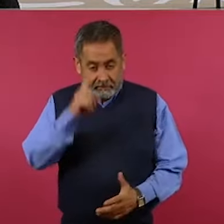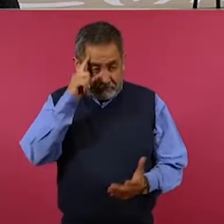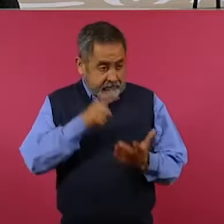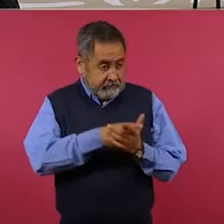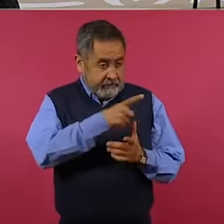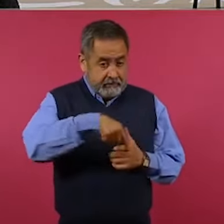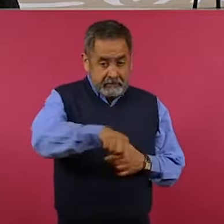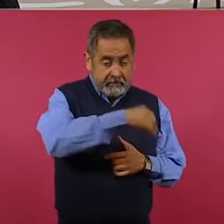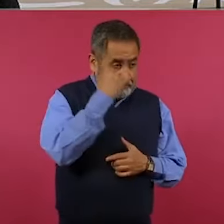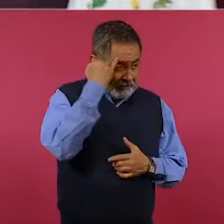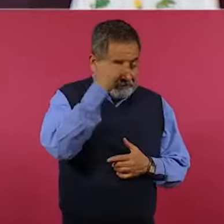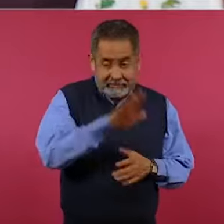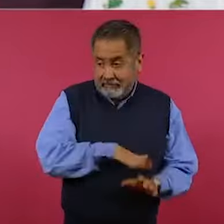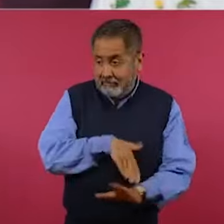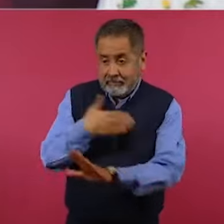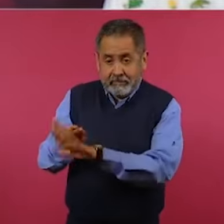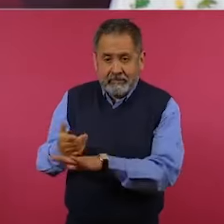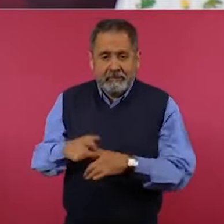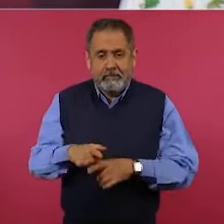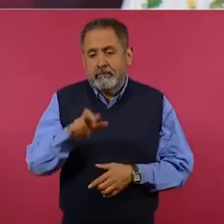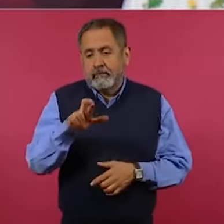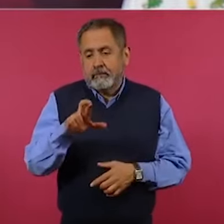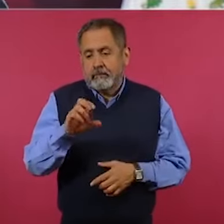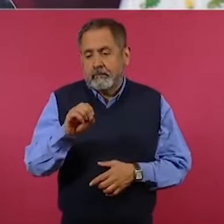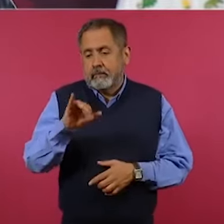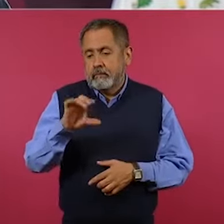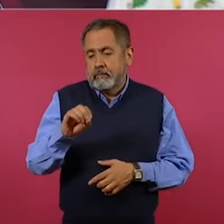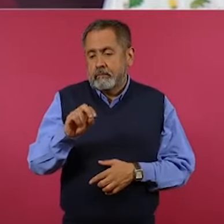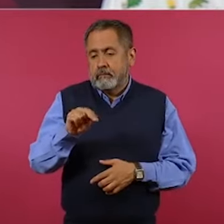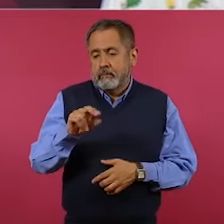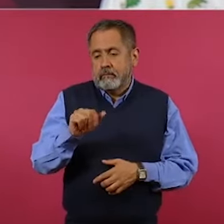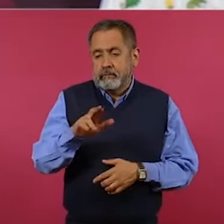de gratis,